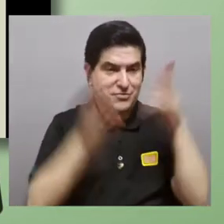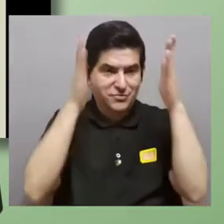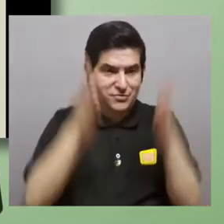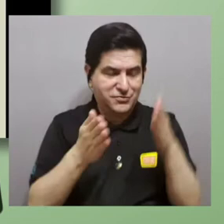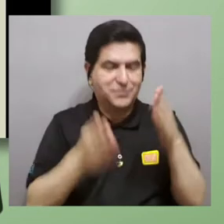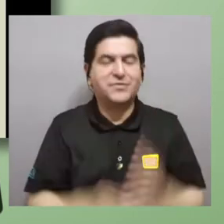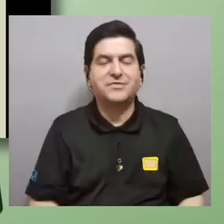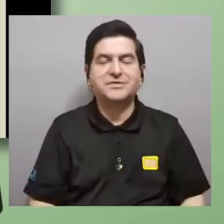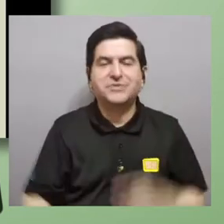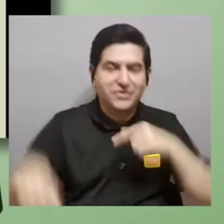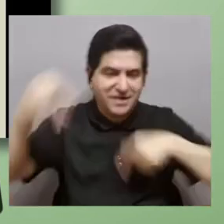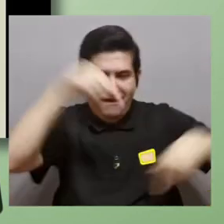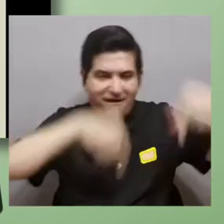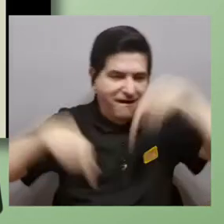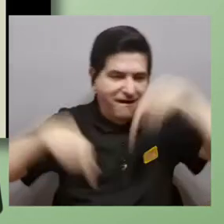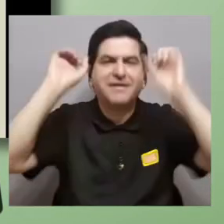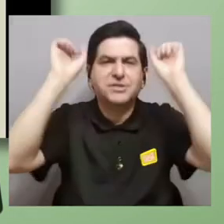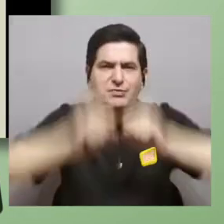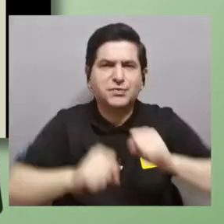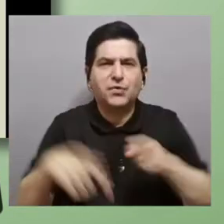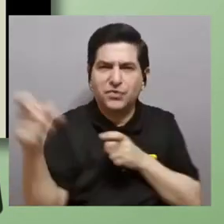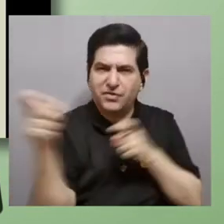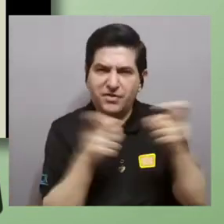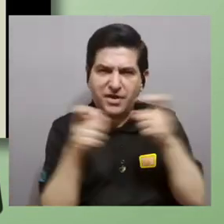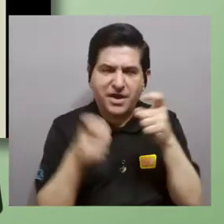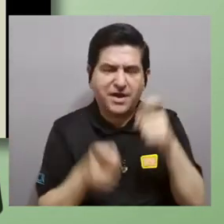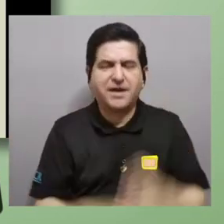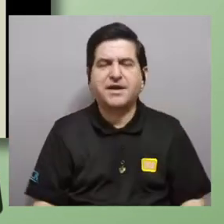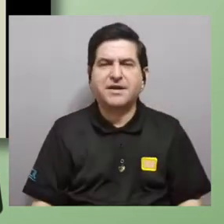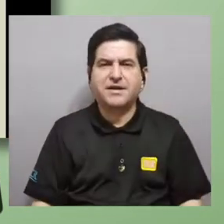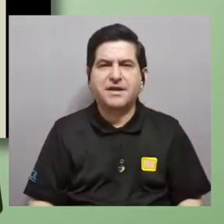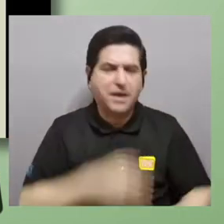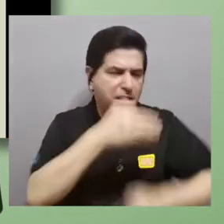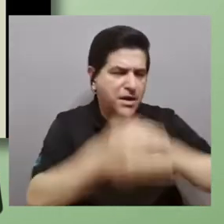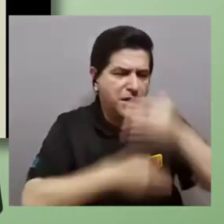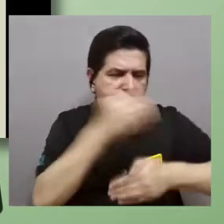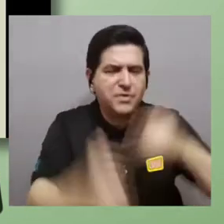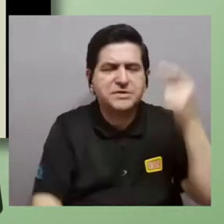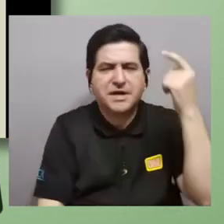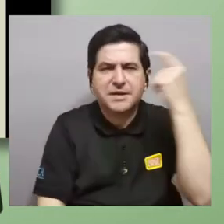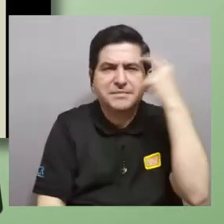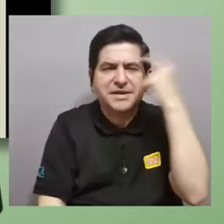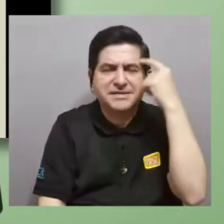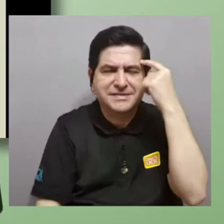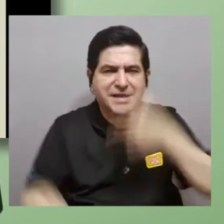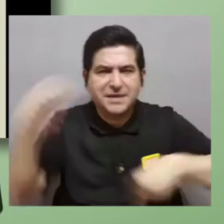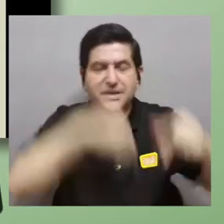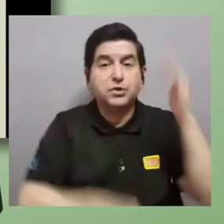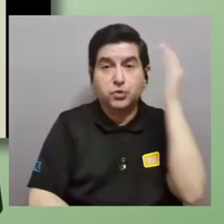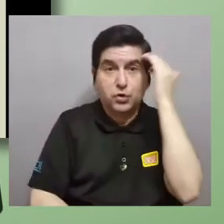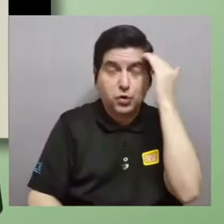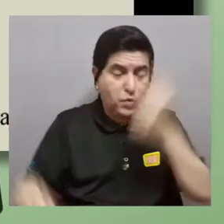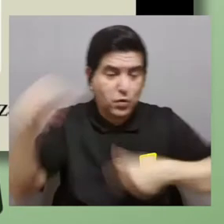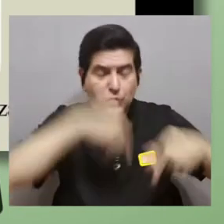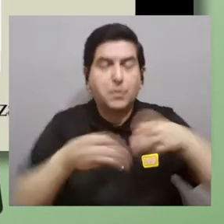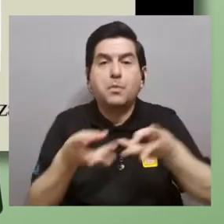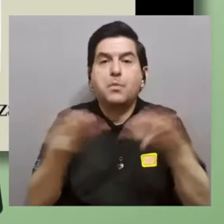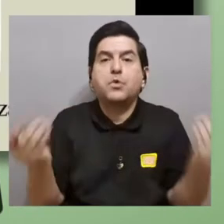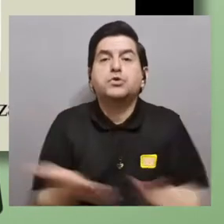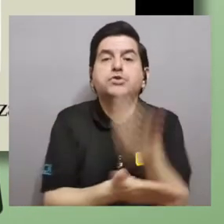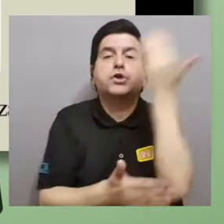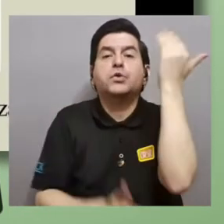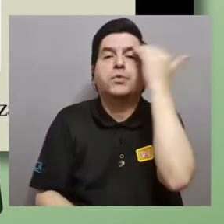profesionales en química logramos administrar procesar el pensamiento químico el conocimiento químico para